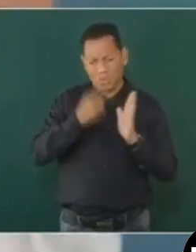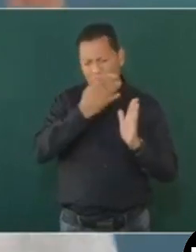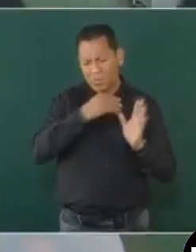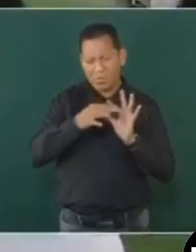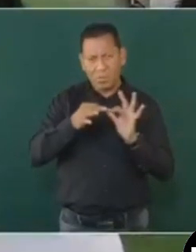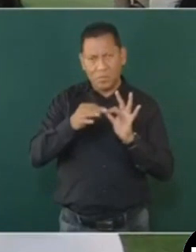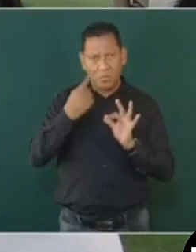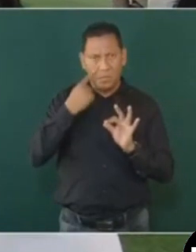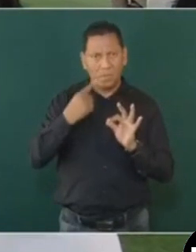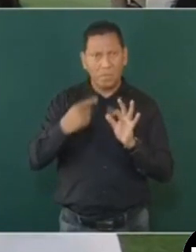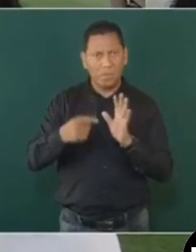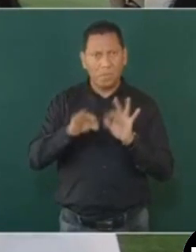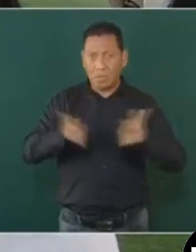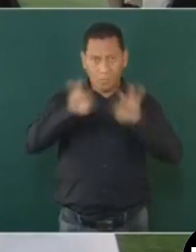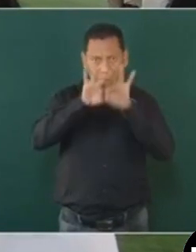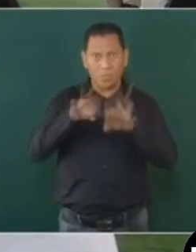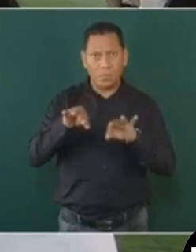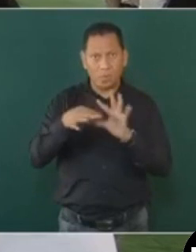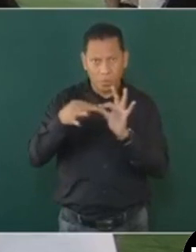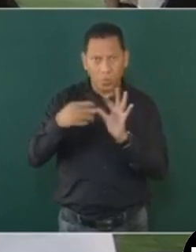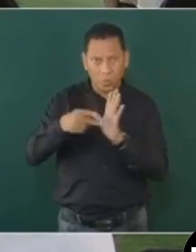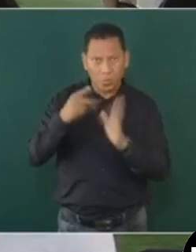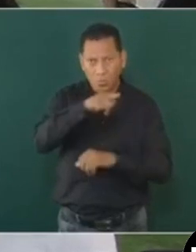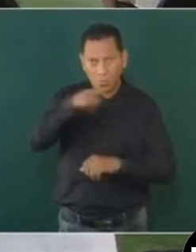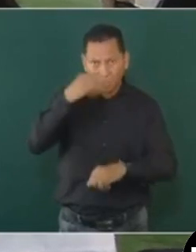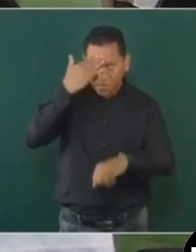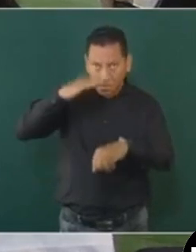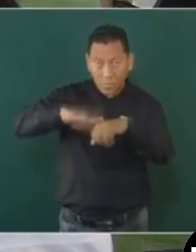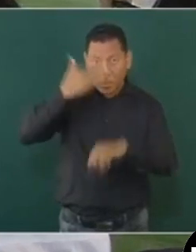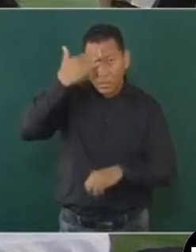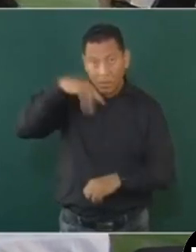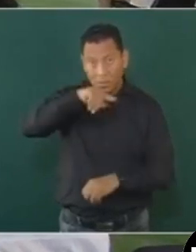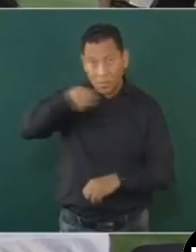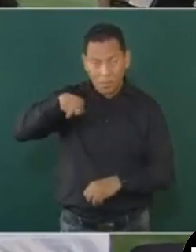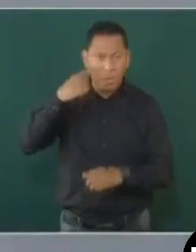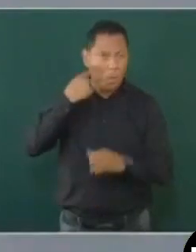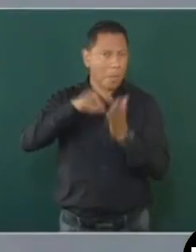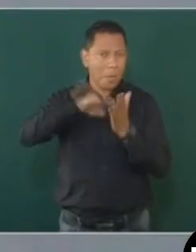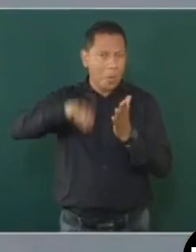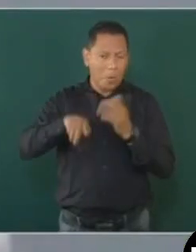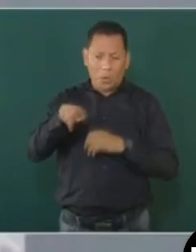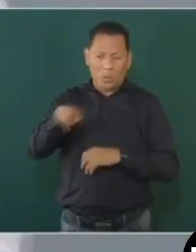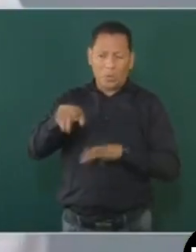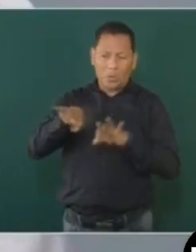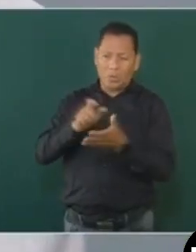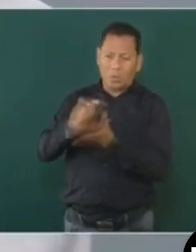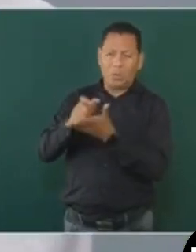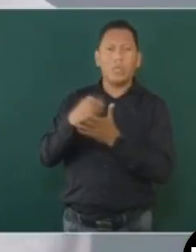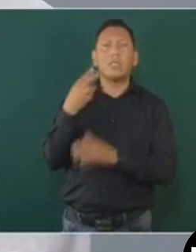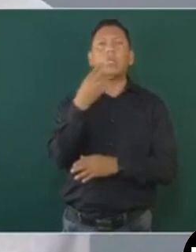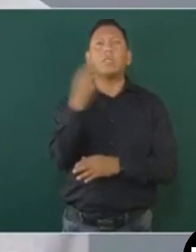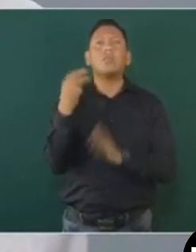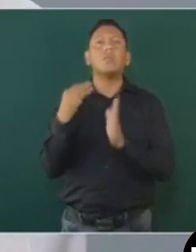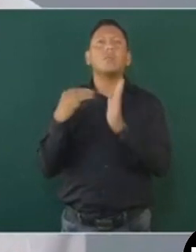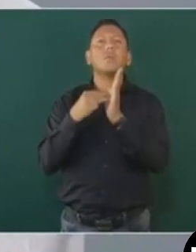pero es importante que se sepa, si alguien ganaba 300 mil pesos mensuales,